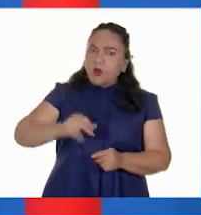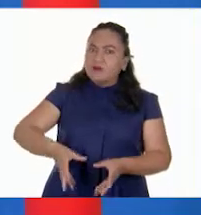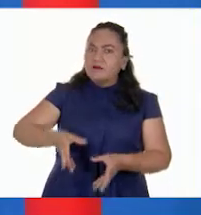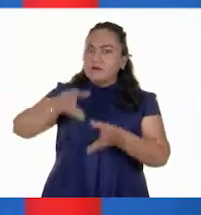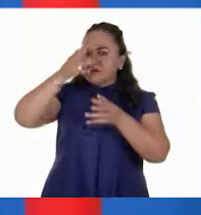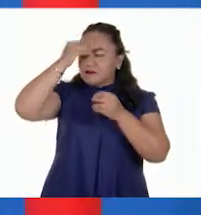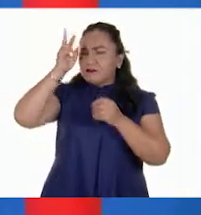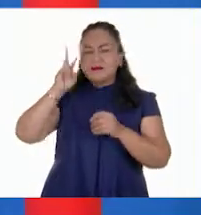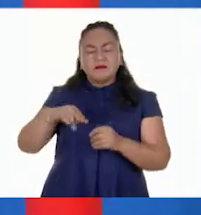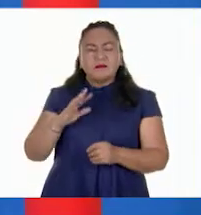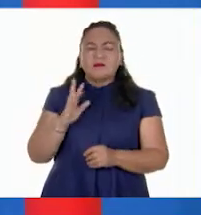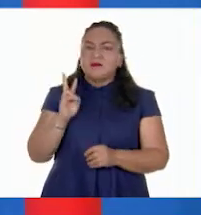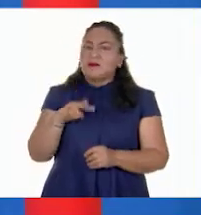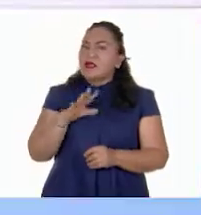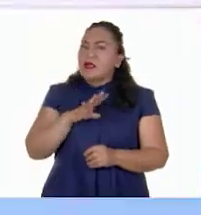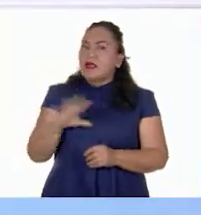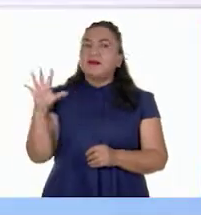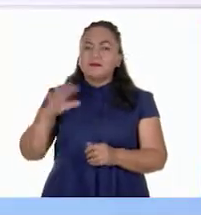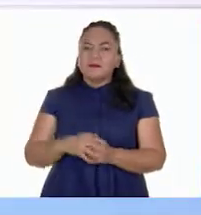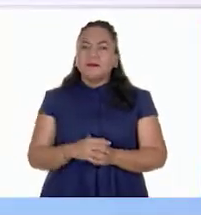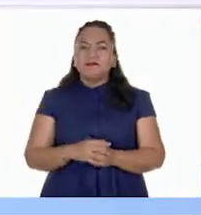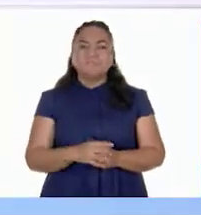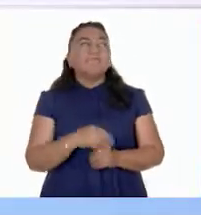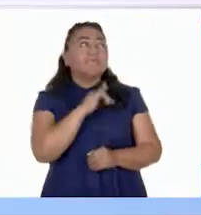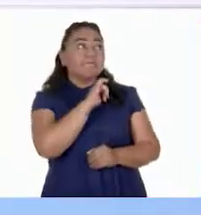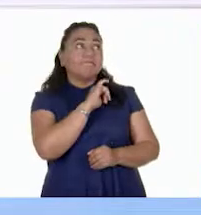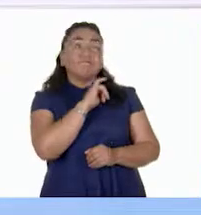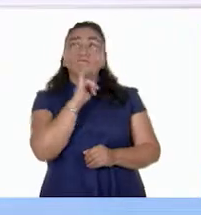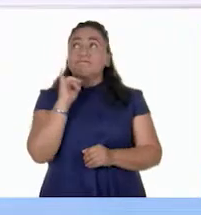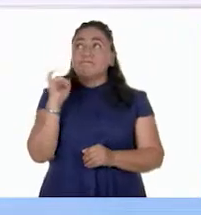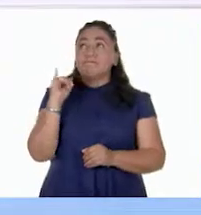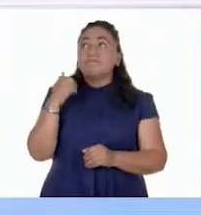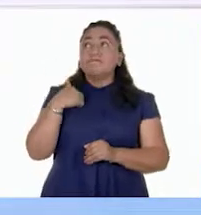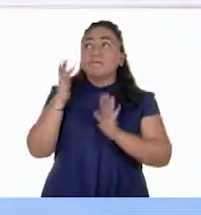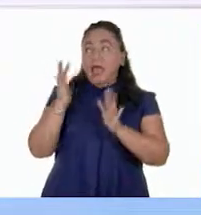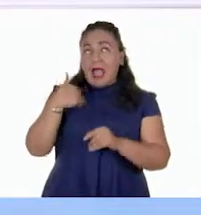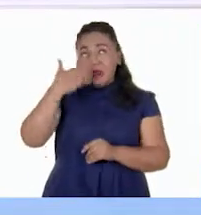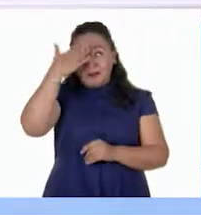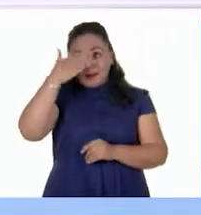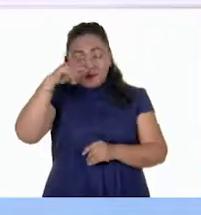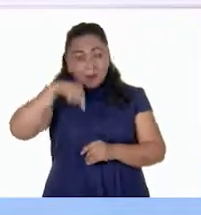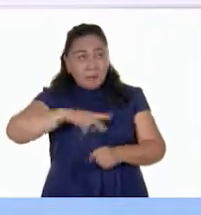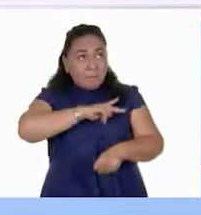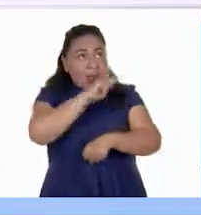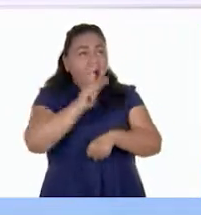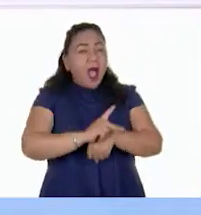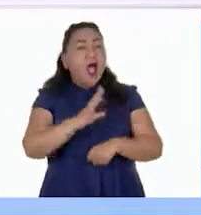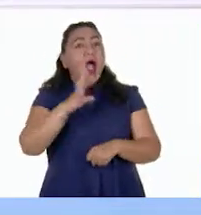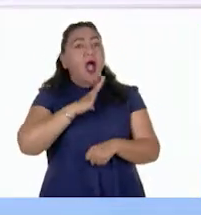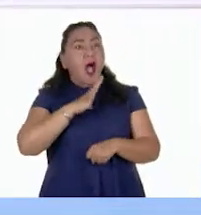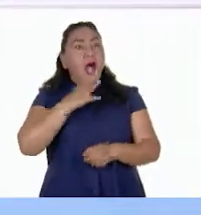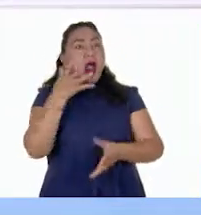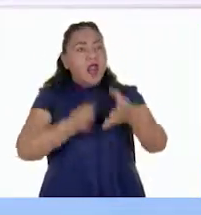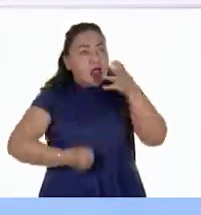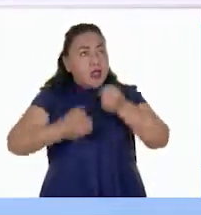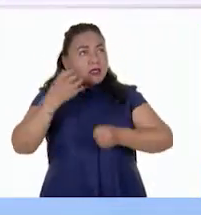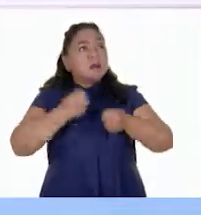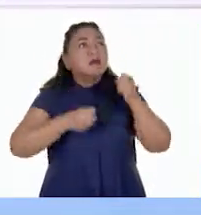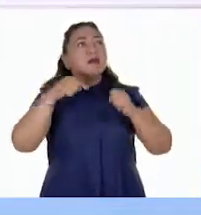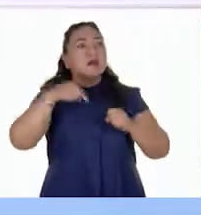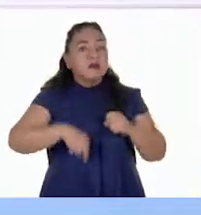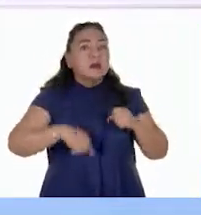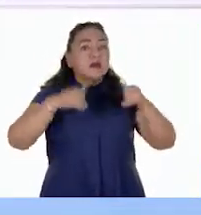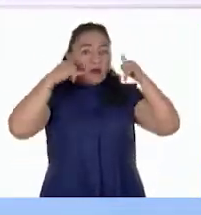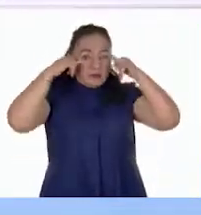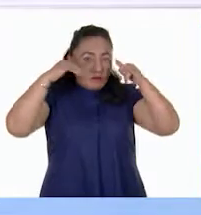hoy me parece fantástico. Sí, y ahora ya sé que también en nuestro país se produce leche de búfala.